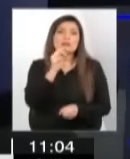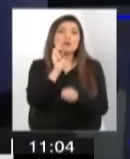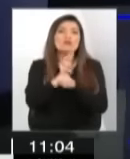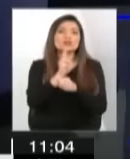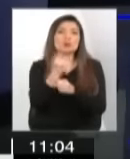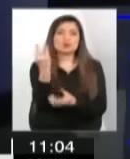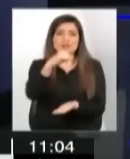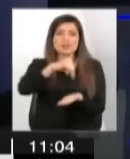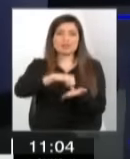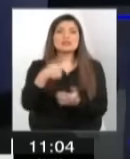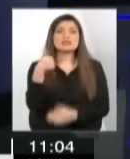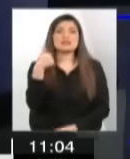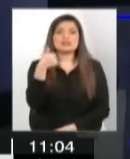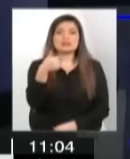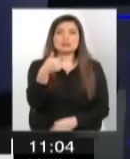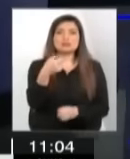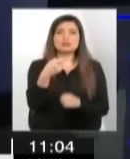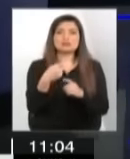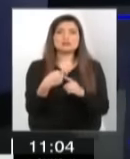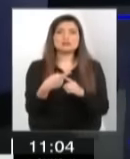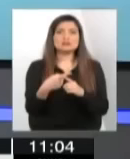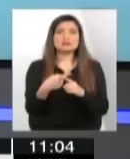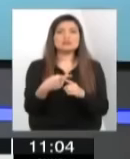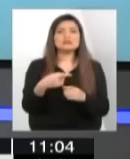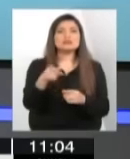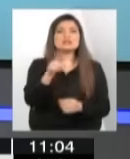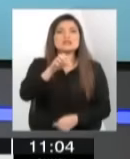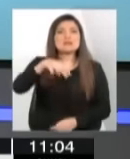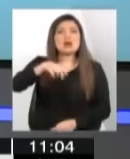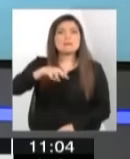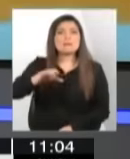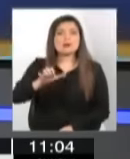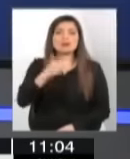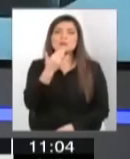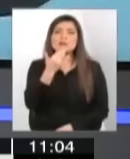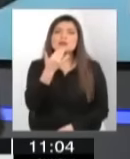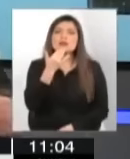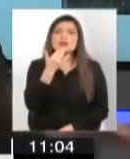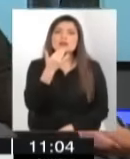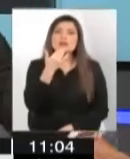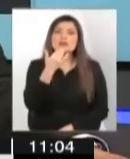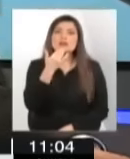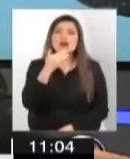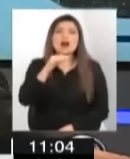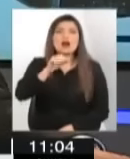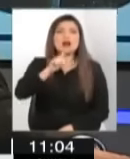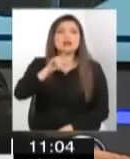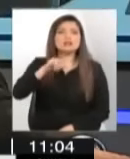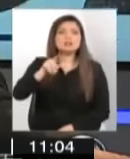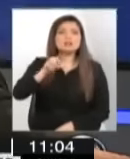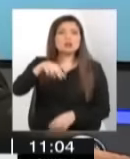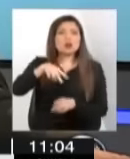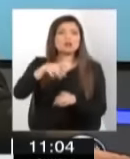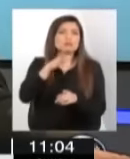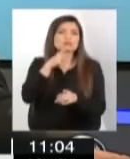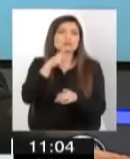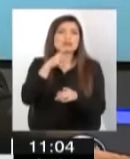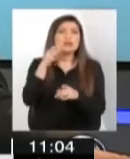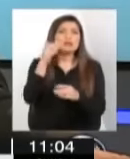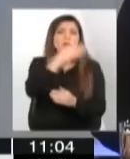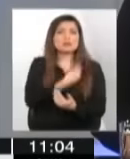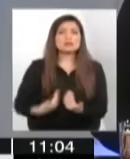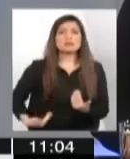director del Sename. Mucho gusto. Y a Francisco, saludamos también a Edson Gallardo, presidente del Movimiento Nacional por la